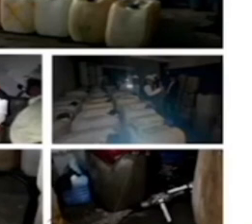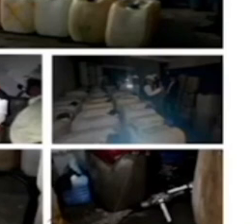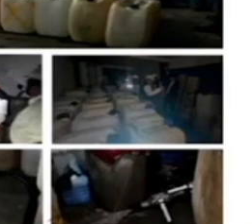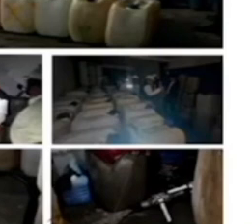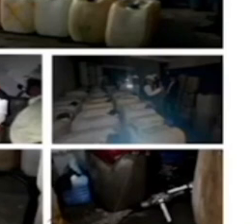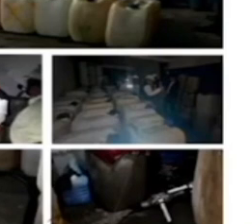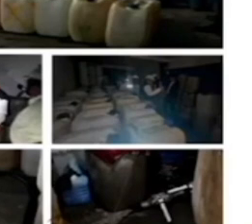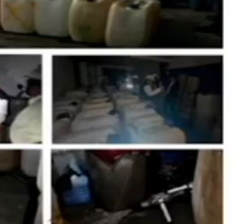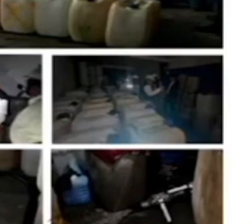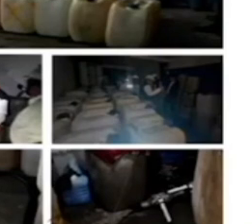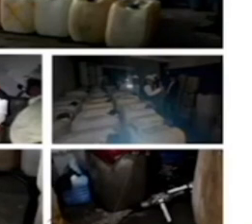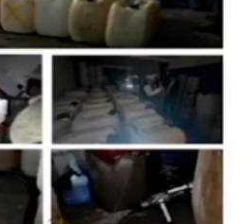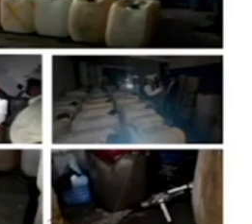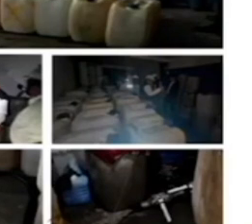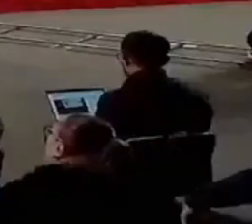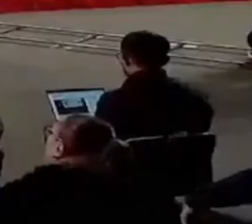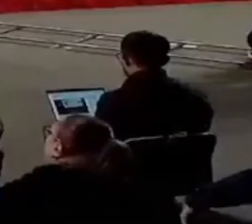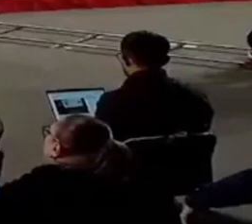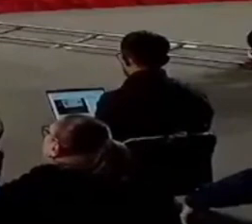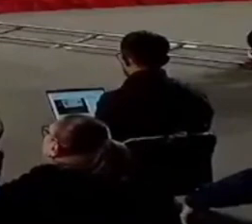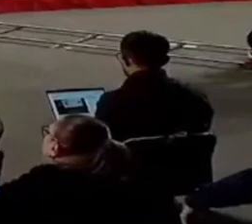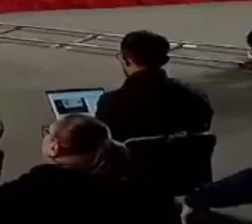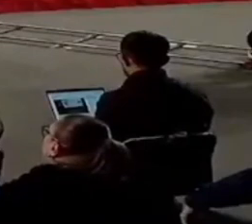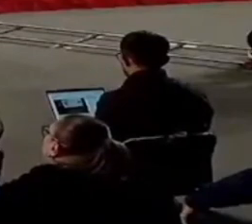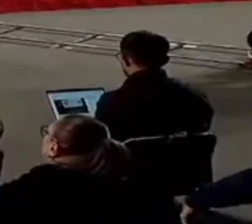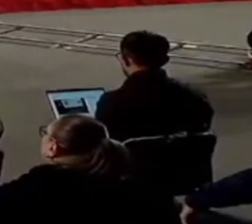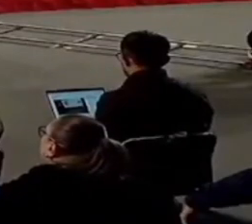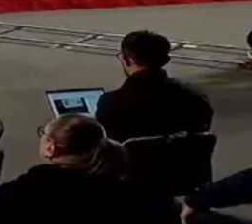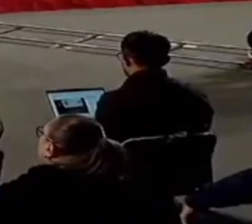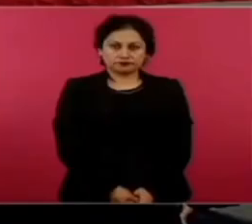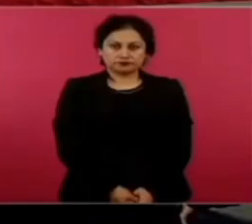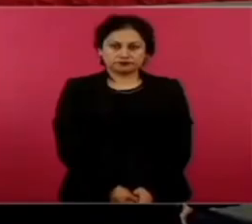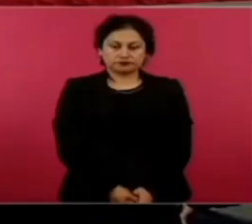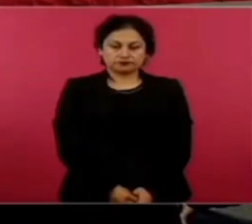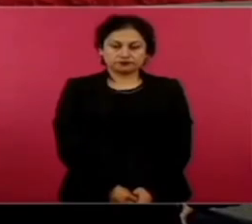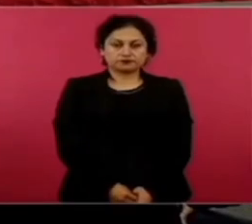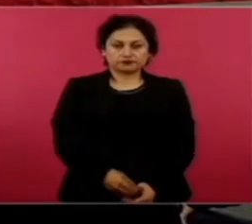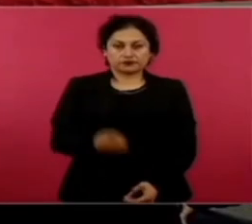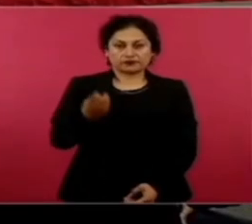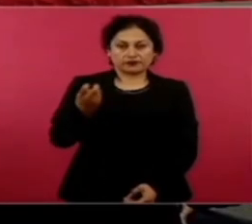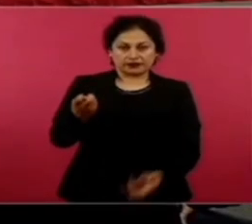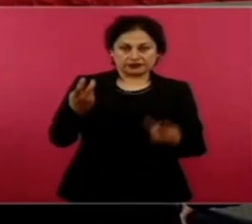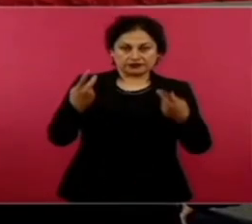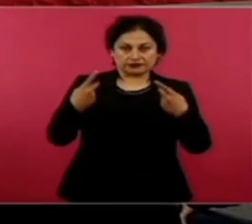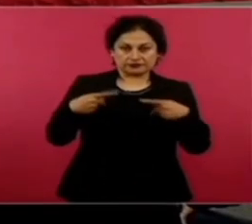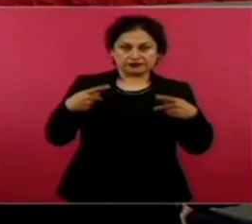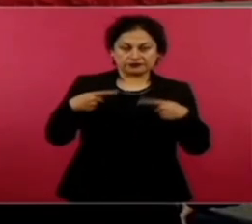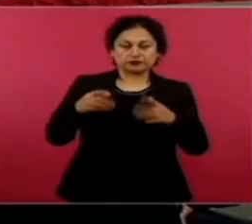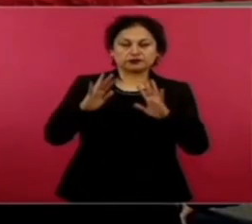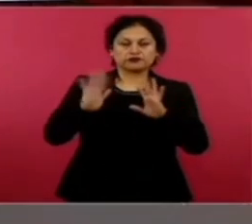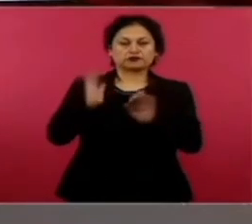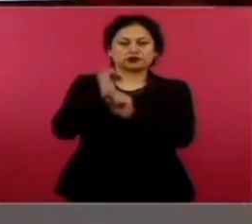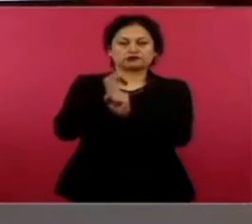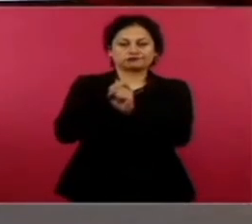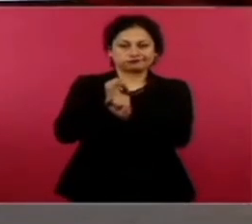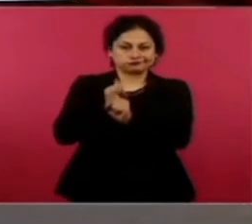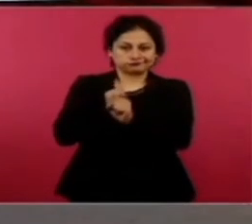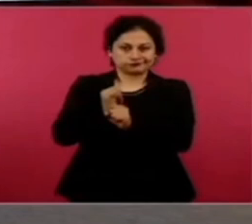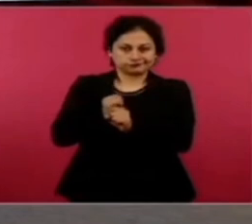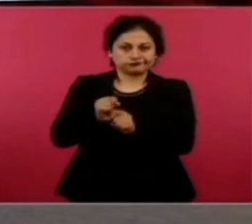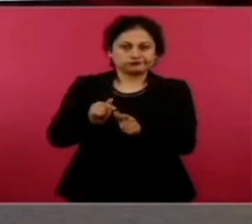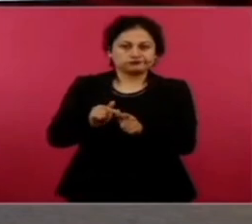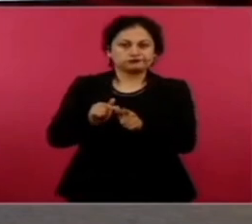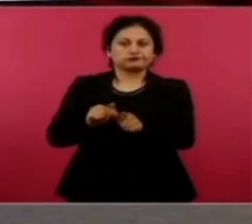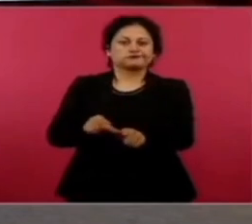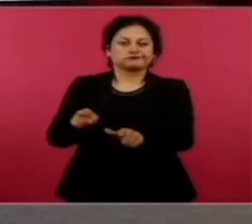el estado de Querétaro. Esto ocurre en julio de este año. La Fiscalía